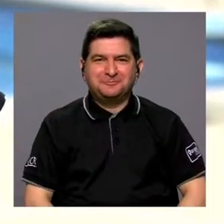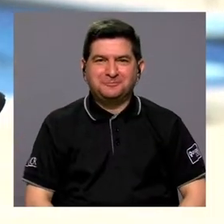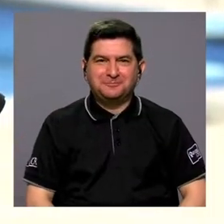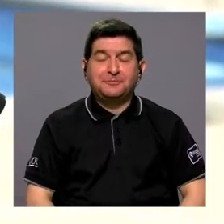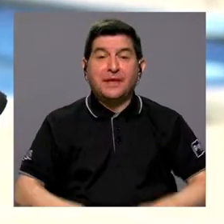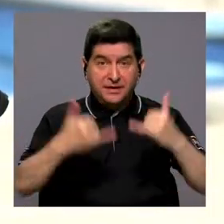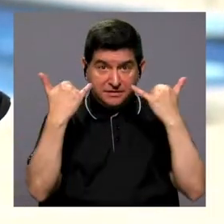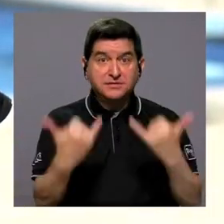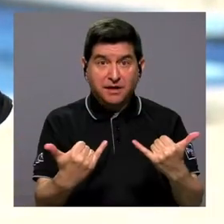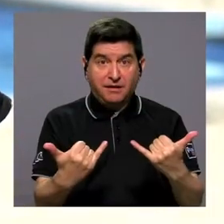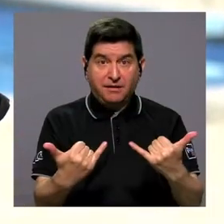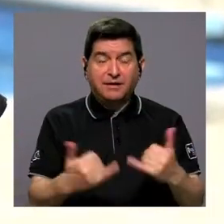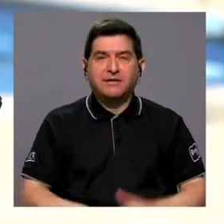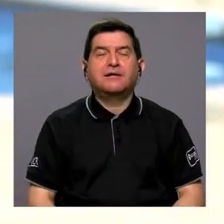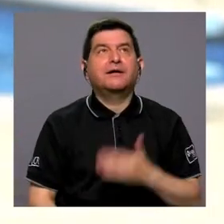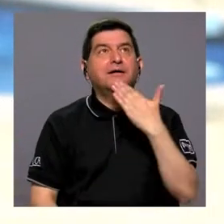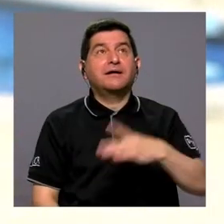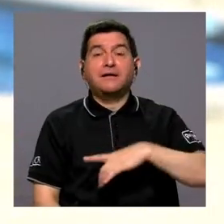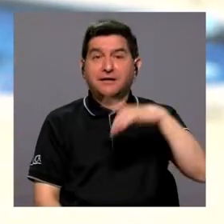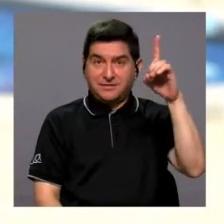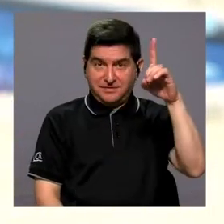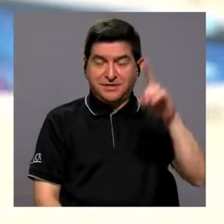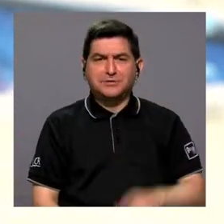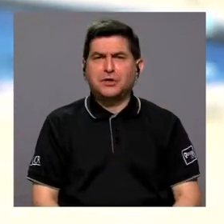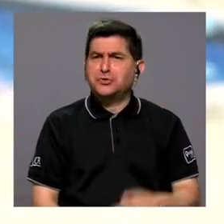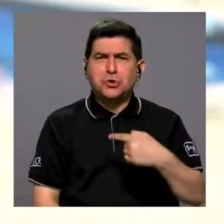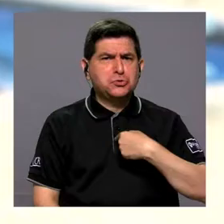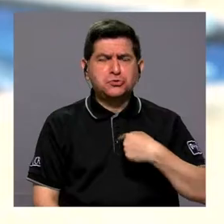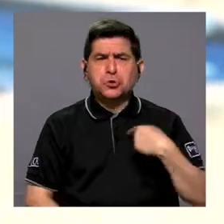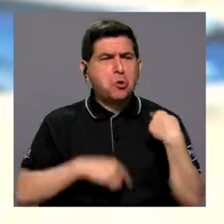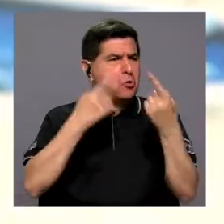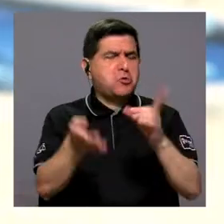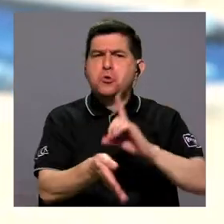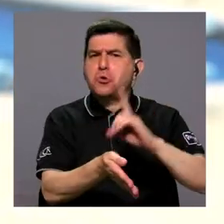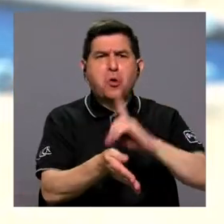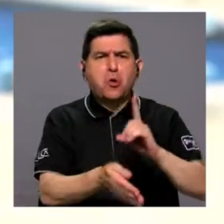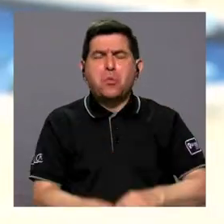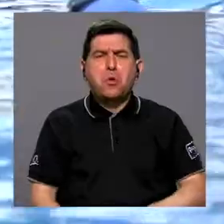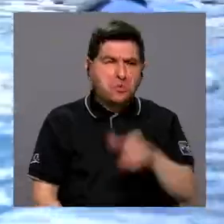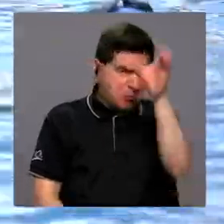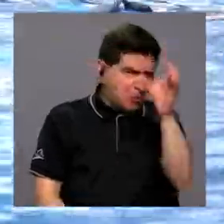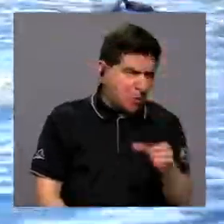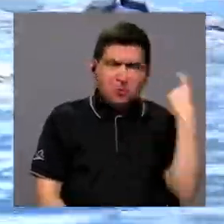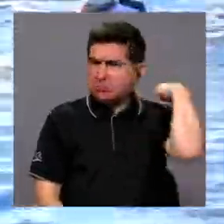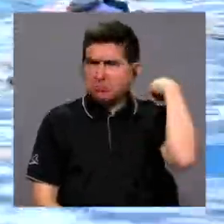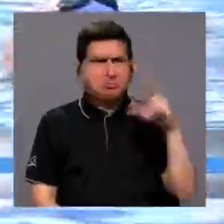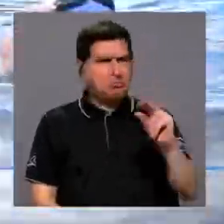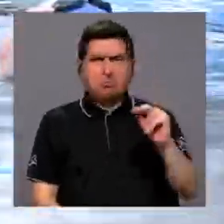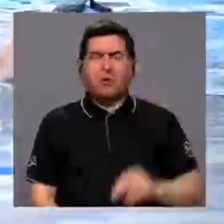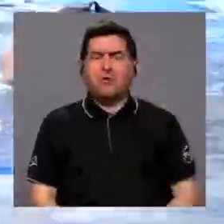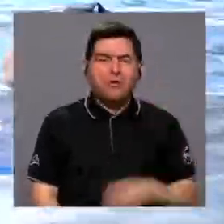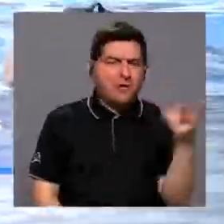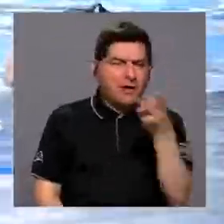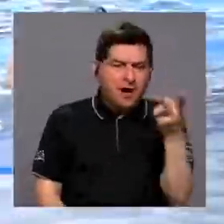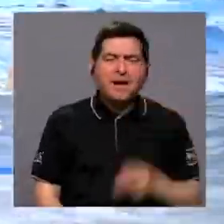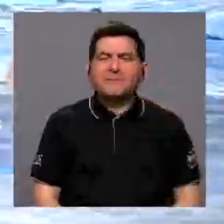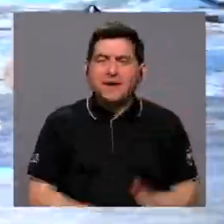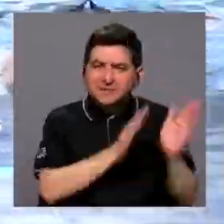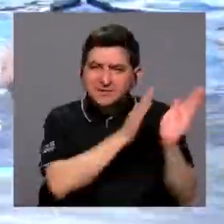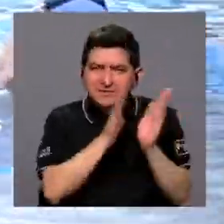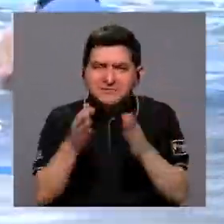Y ya ahora, gracias a Dios, no voy al médico ya de lo de la columna, nada. Ambas reciben